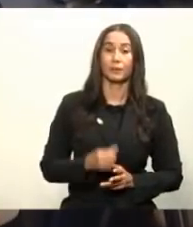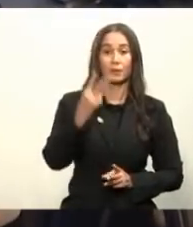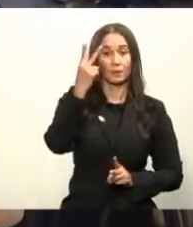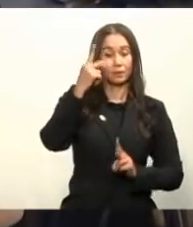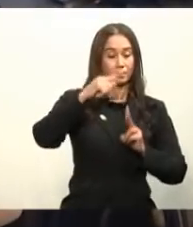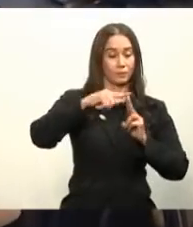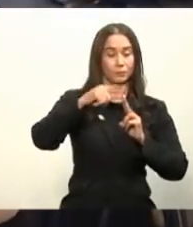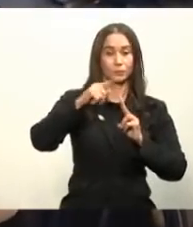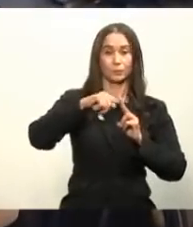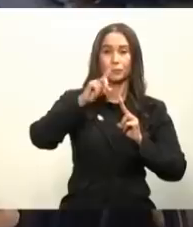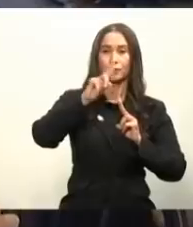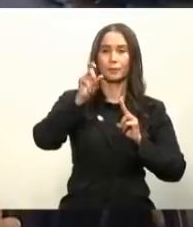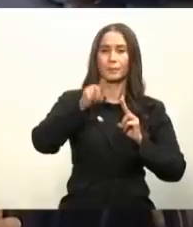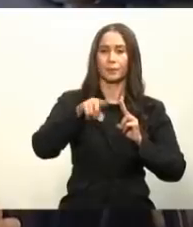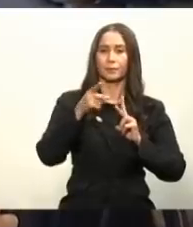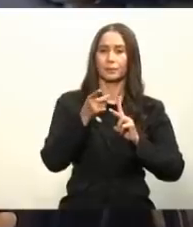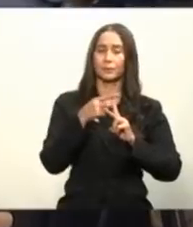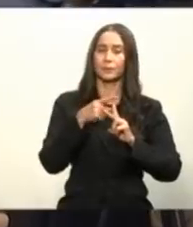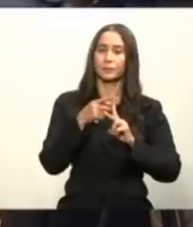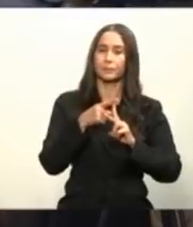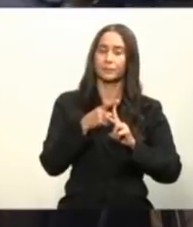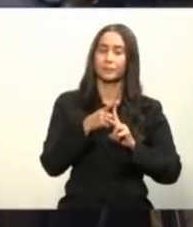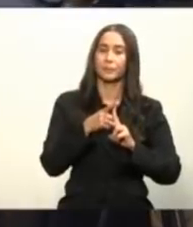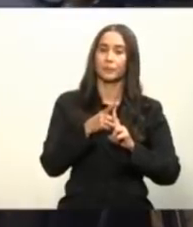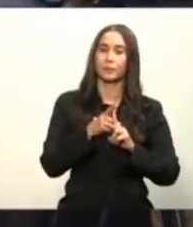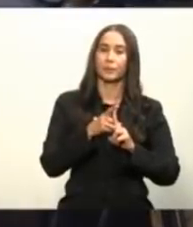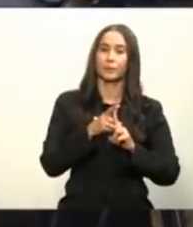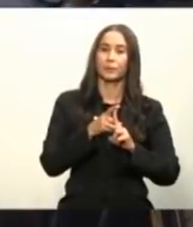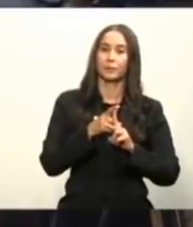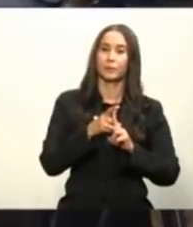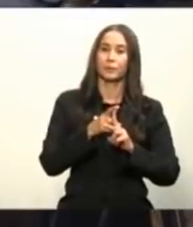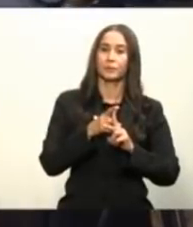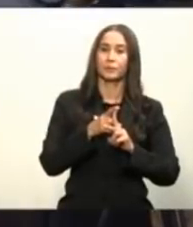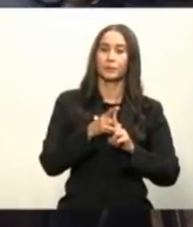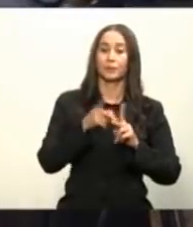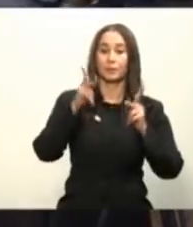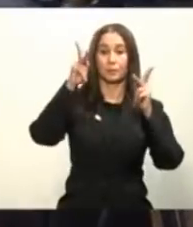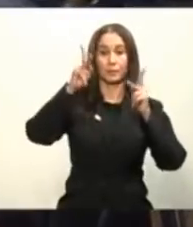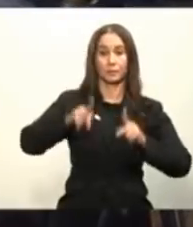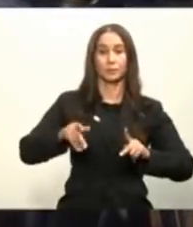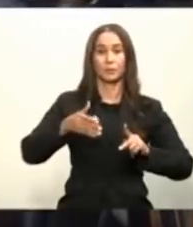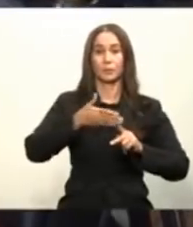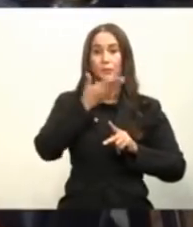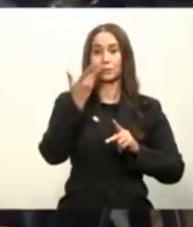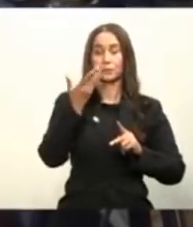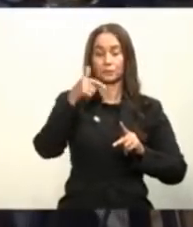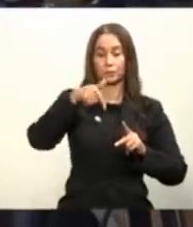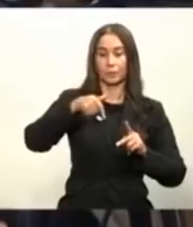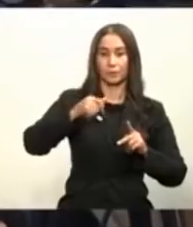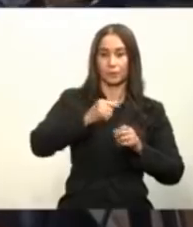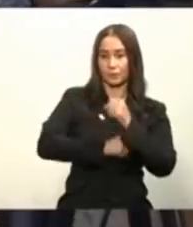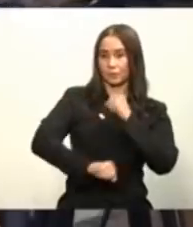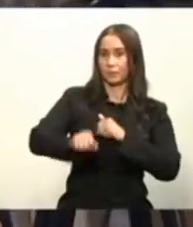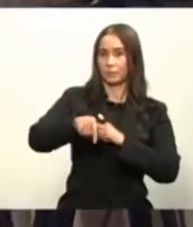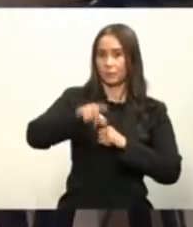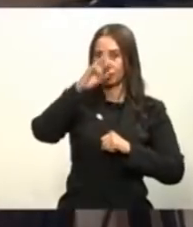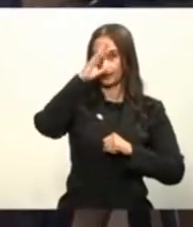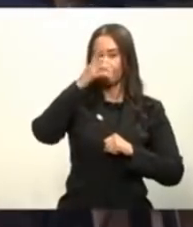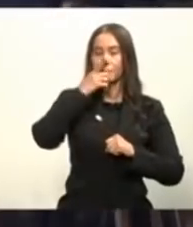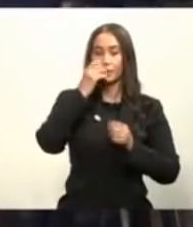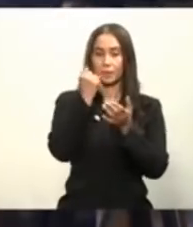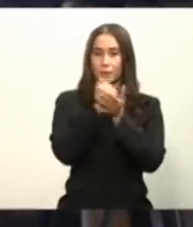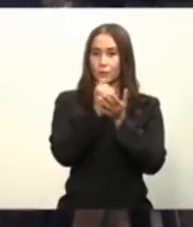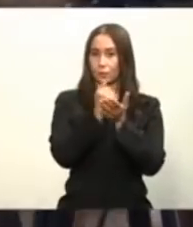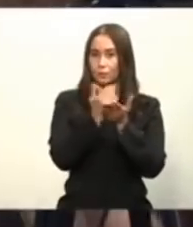sencillas la primera es si los indocumentados tendrían acceso hacia estas vacunas